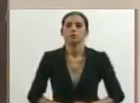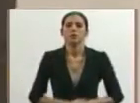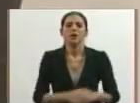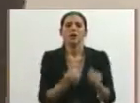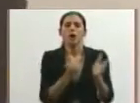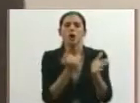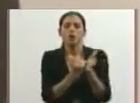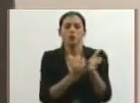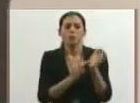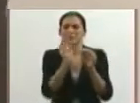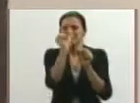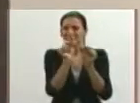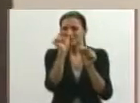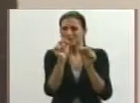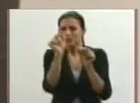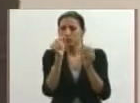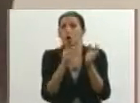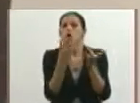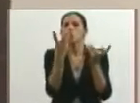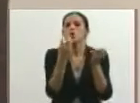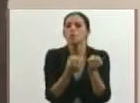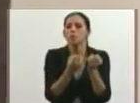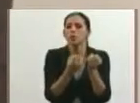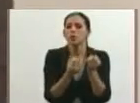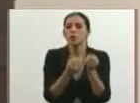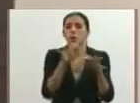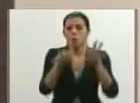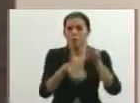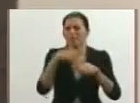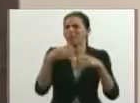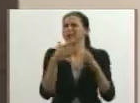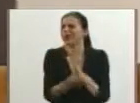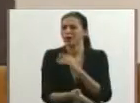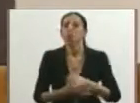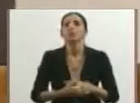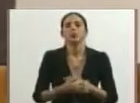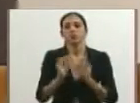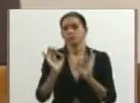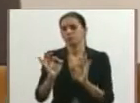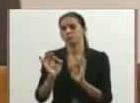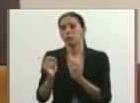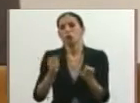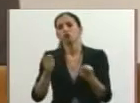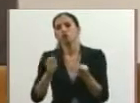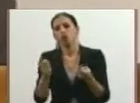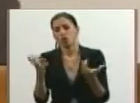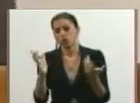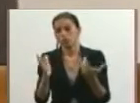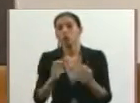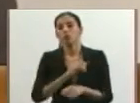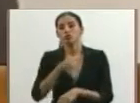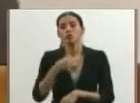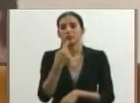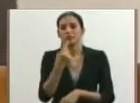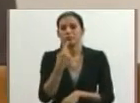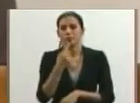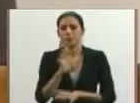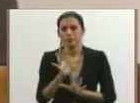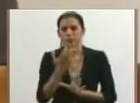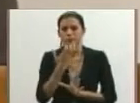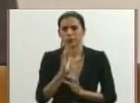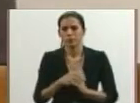adquirir, en este caso, el producto. Y en ese orden de idea nosotros apoyamos esa medida. Nosotros hemos dicho, incluso el viernes tuvo